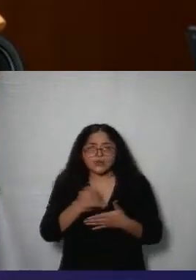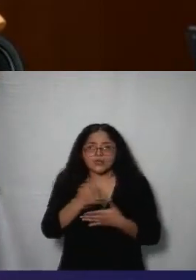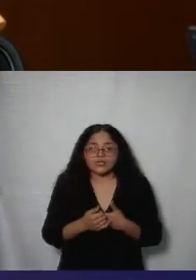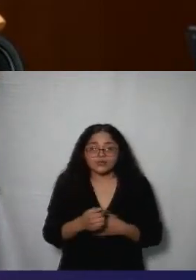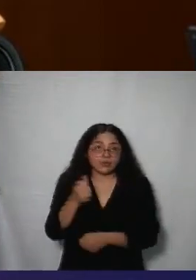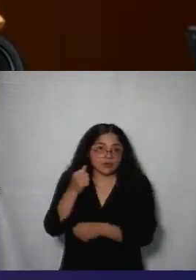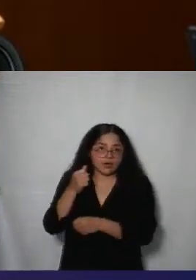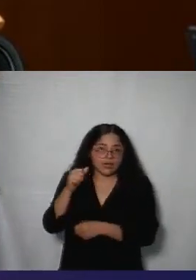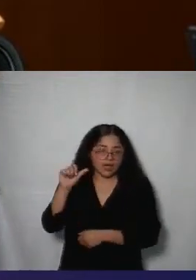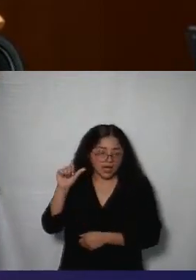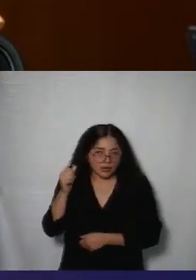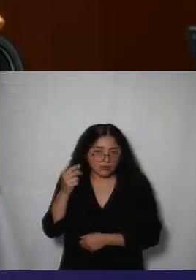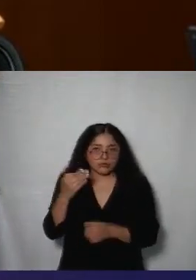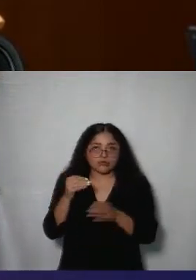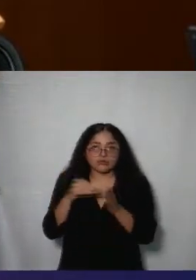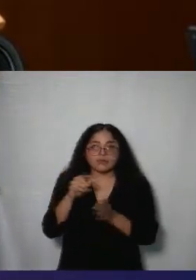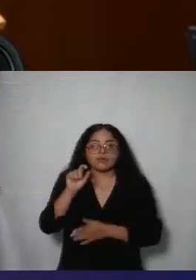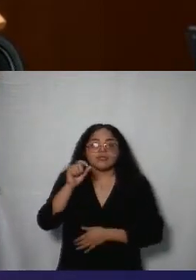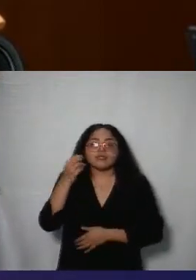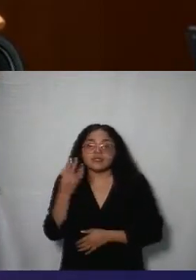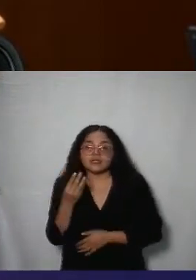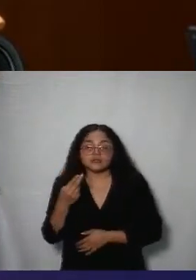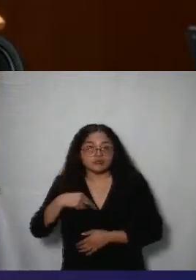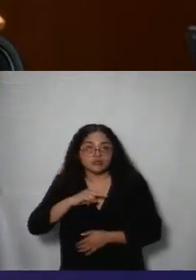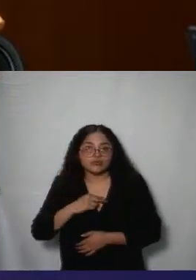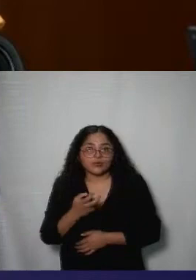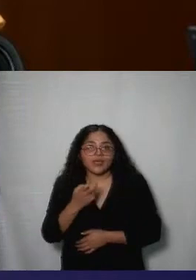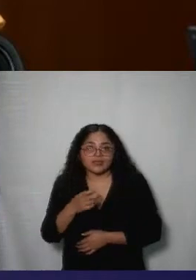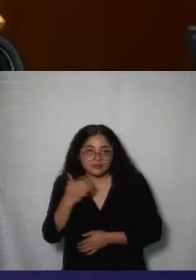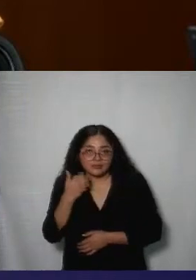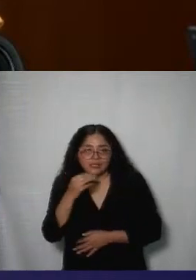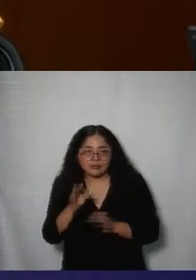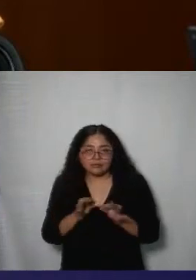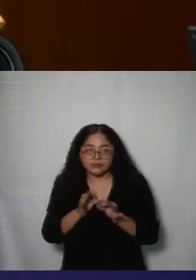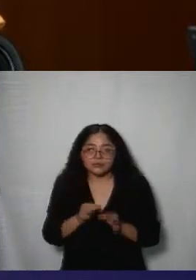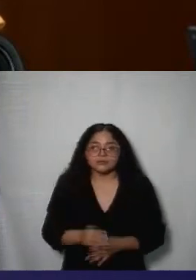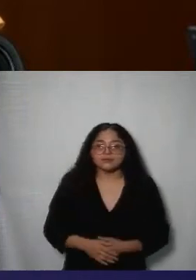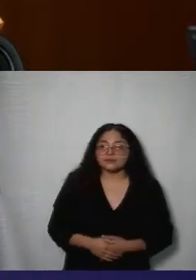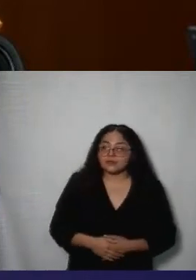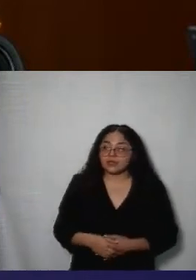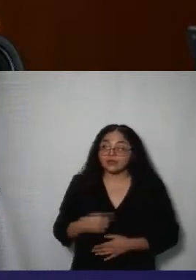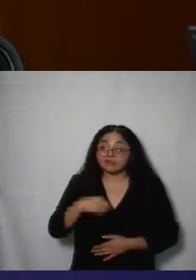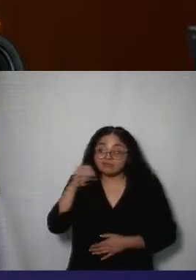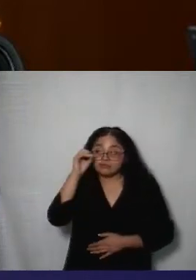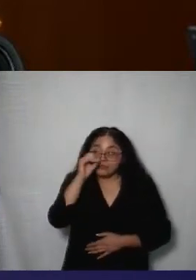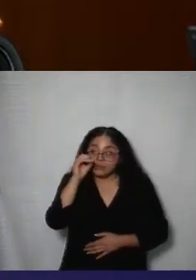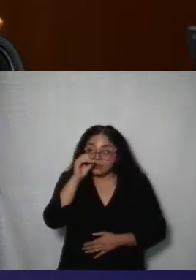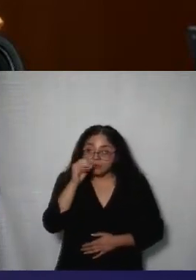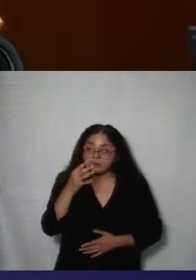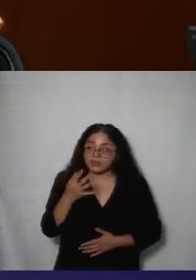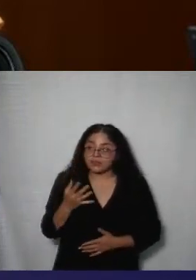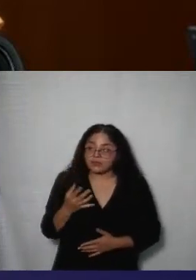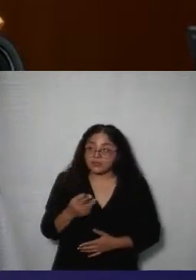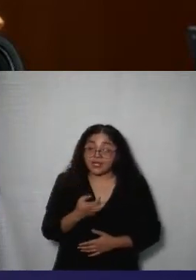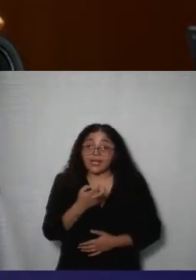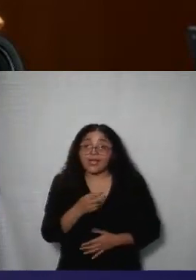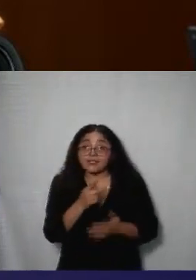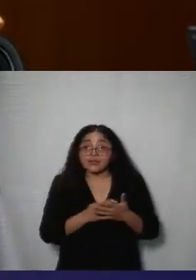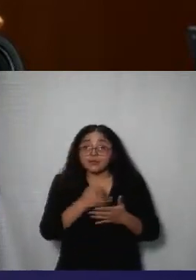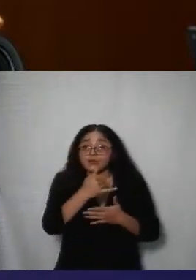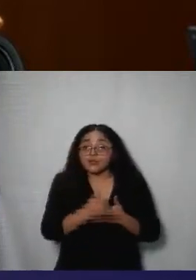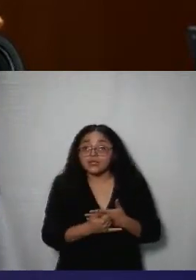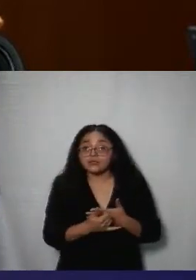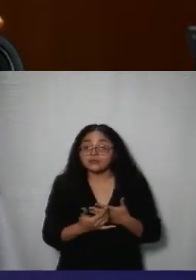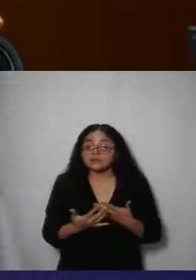comentamos la necesidad de cubrir ese estándar y en mi perspectiva este proyecto que se nos acerca